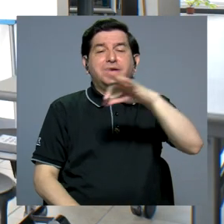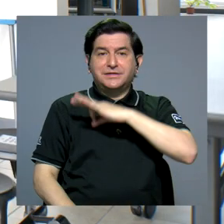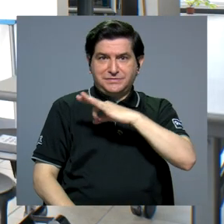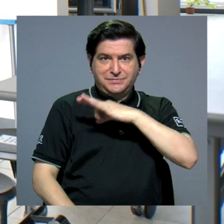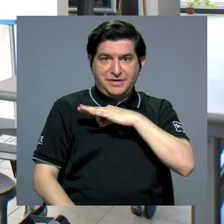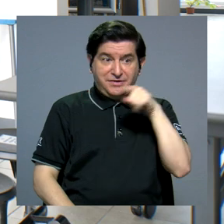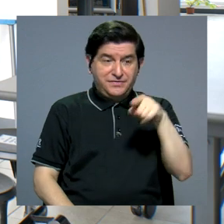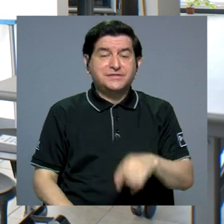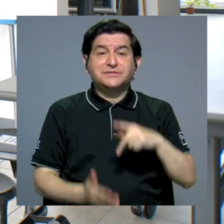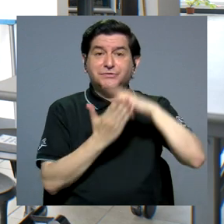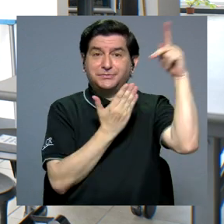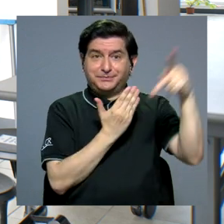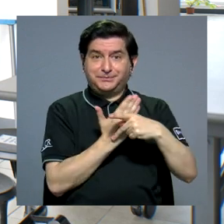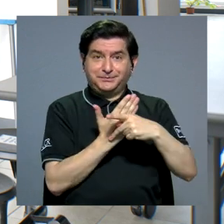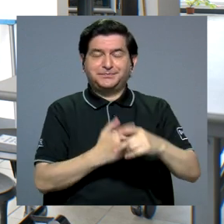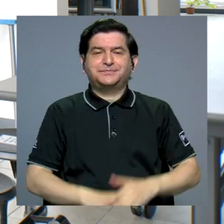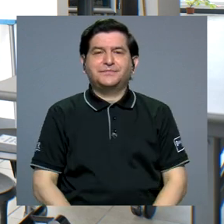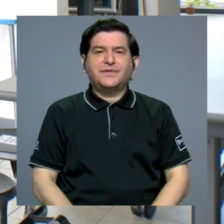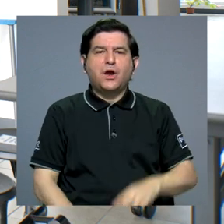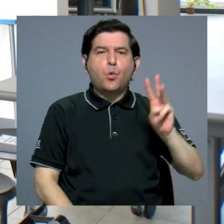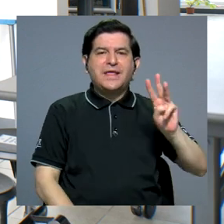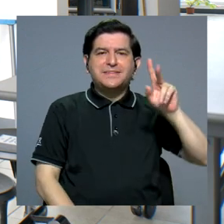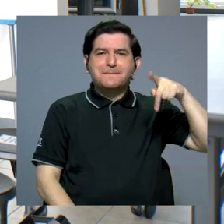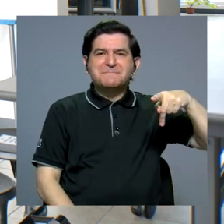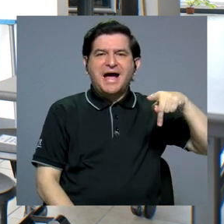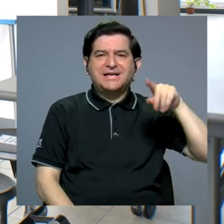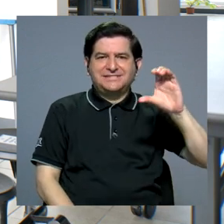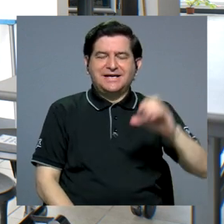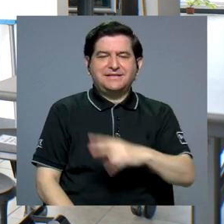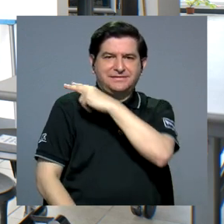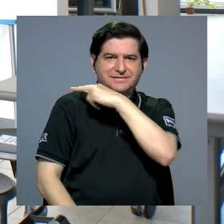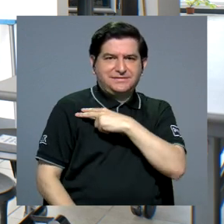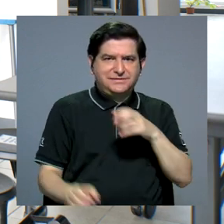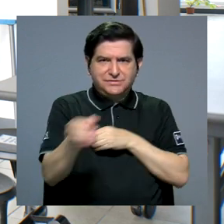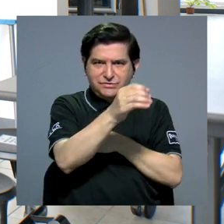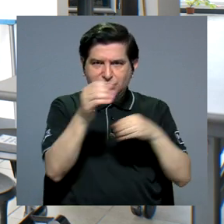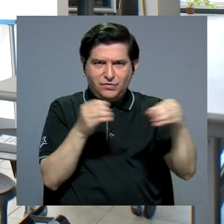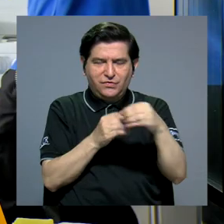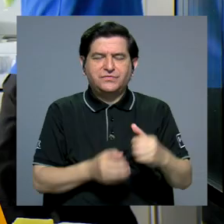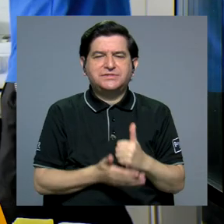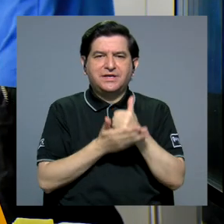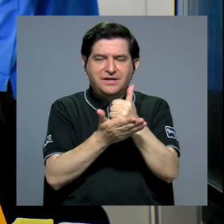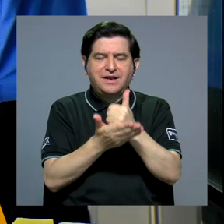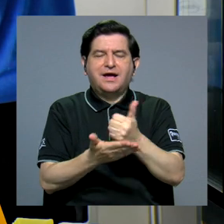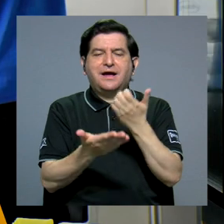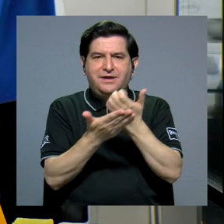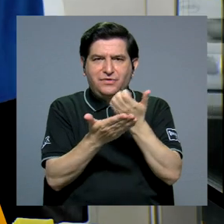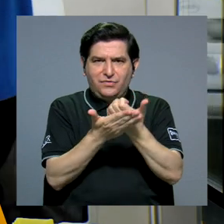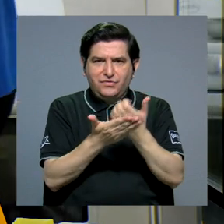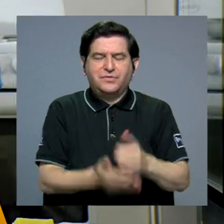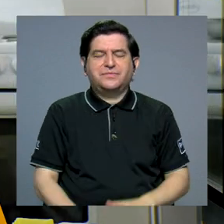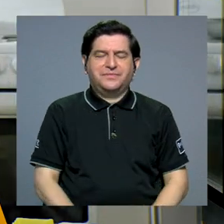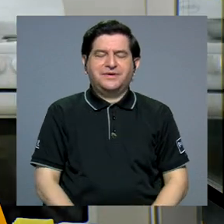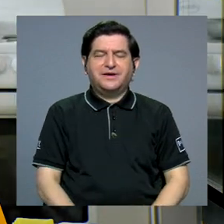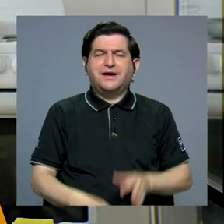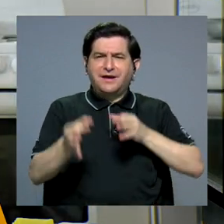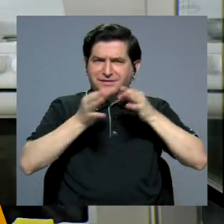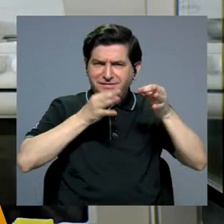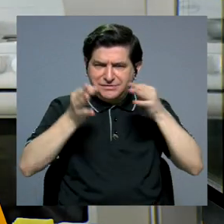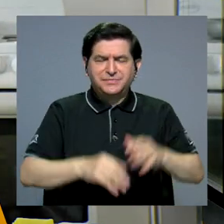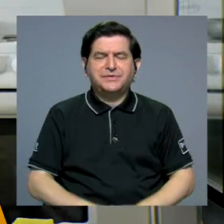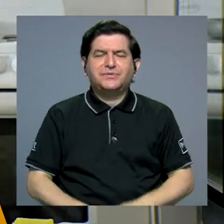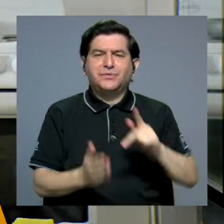con el beneficio de este programa. Wendy Paez Cerdas, jefa de la oficina de DECA y atención socioeconómica,